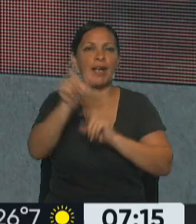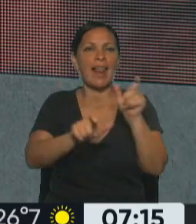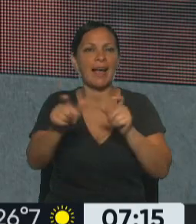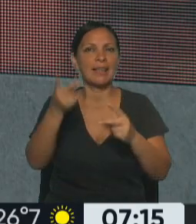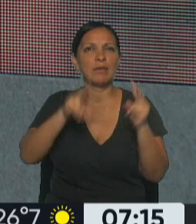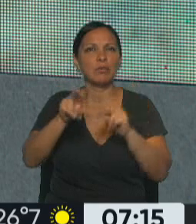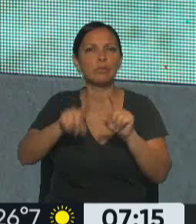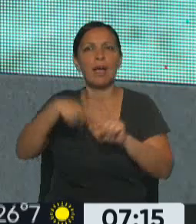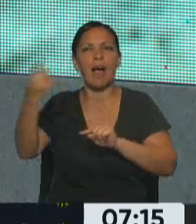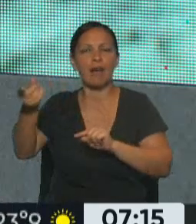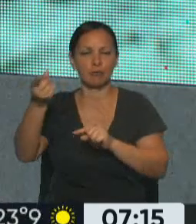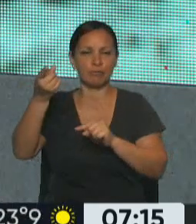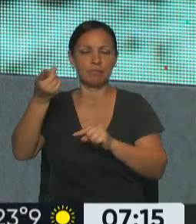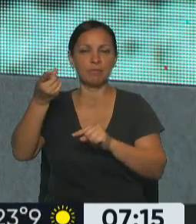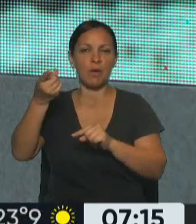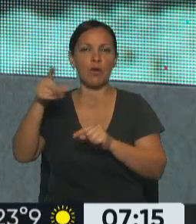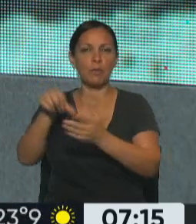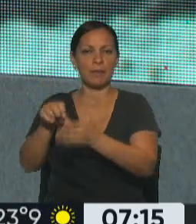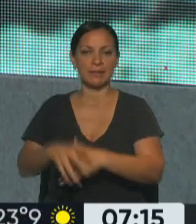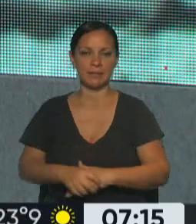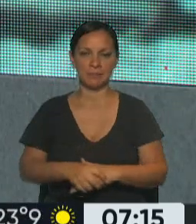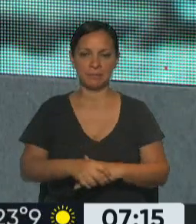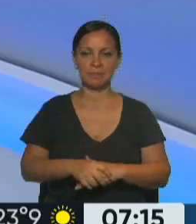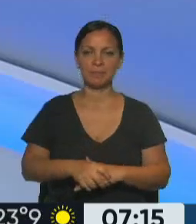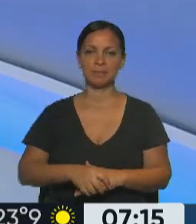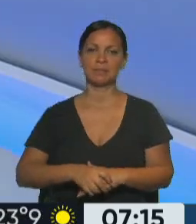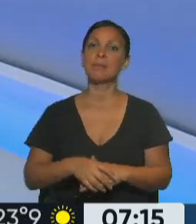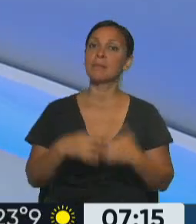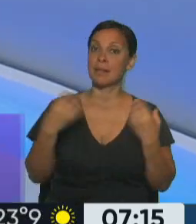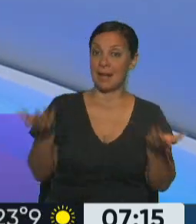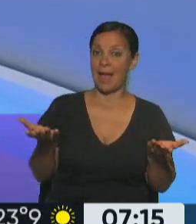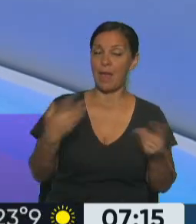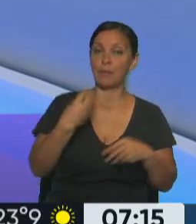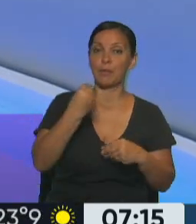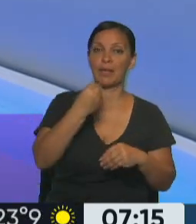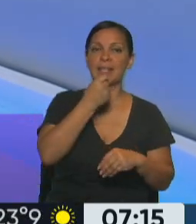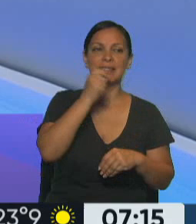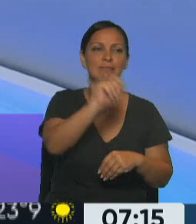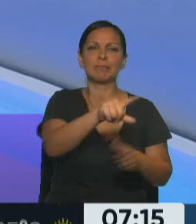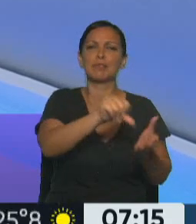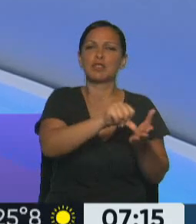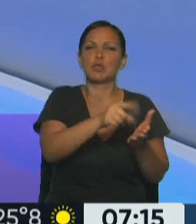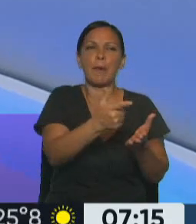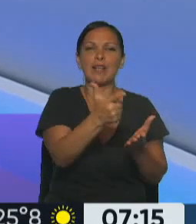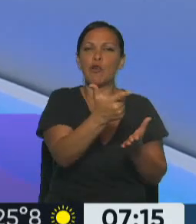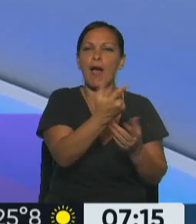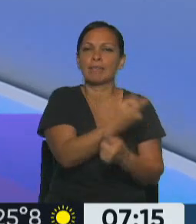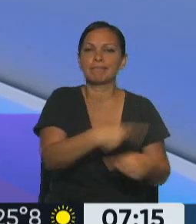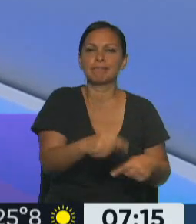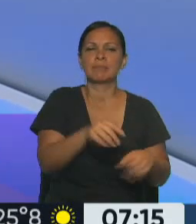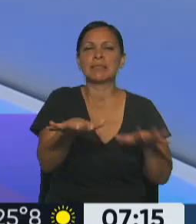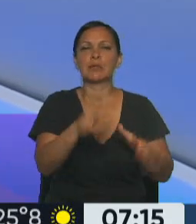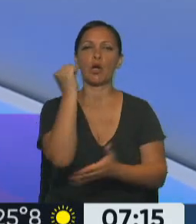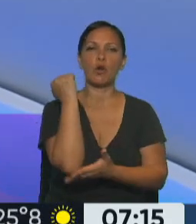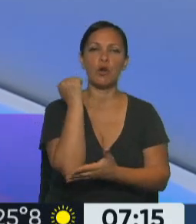porque aborda la causa principal, digamos, porque un migrante llega a los Estados Unidos si en su lugar de residencia habitual en su país no se encuentra económica o